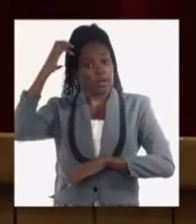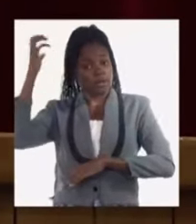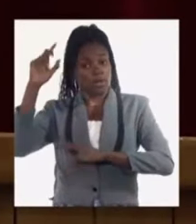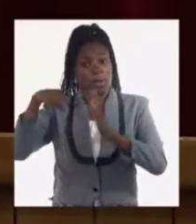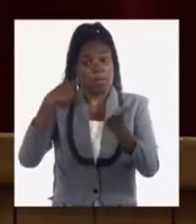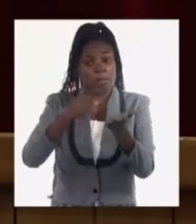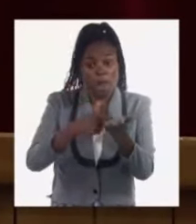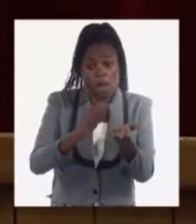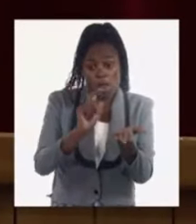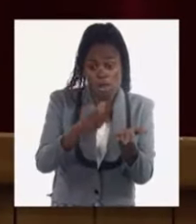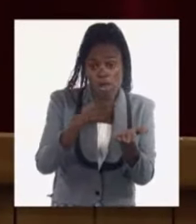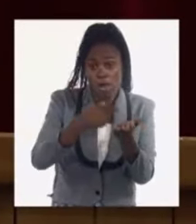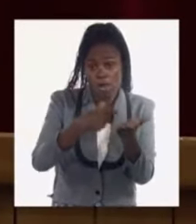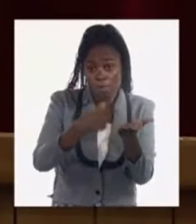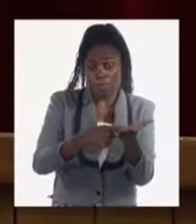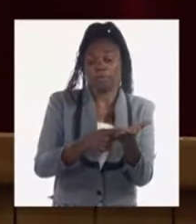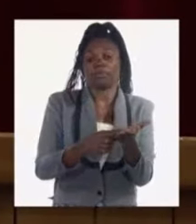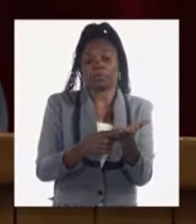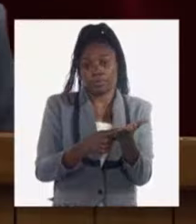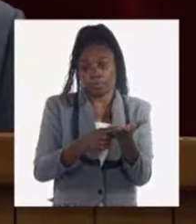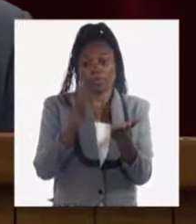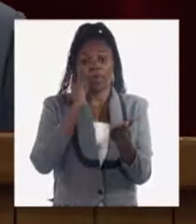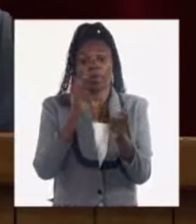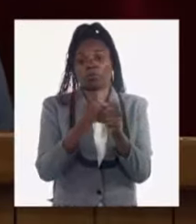esa inflación que vimos del segmento del sector no estatal.